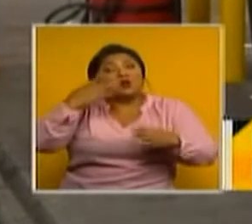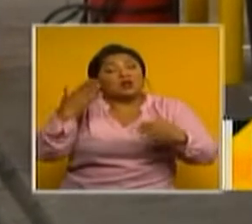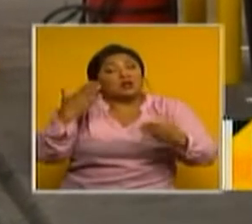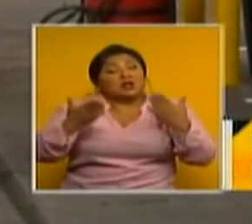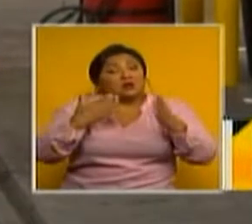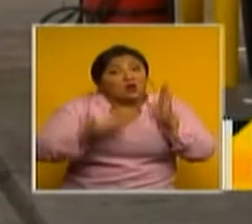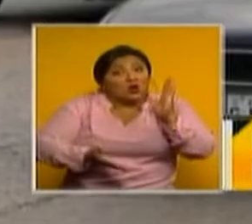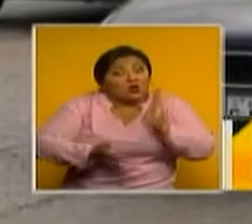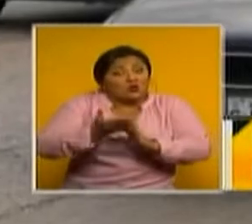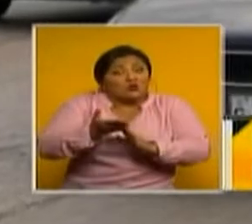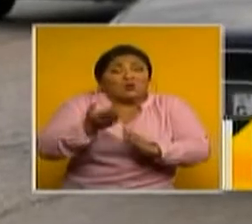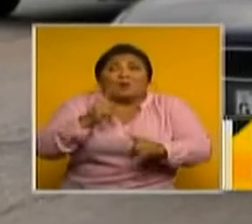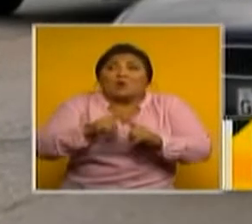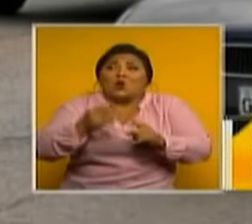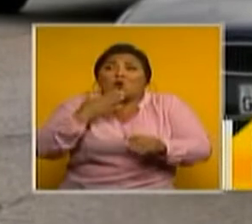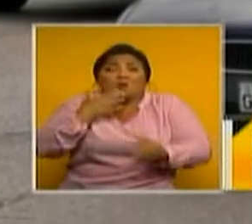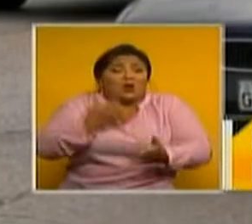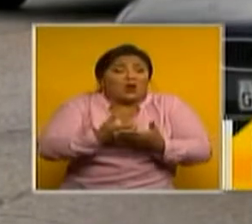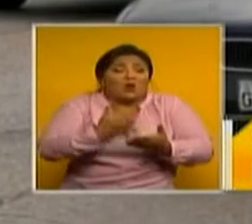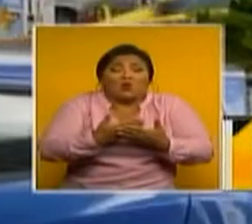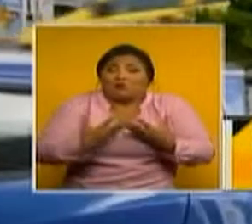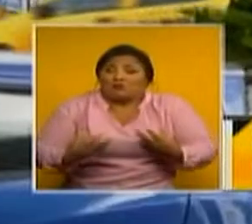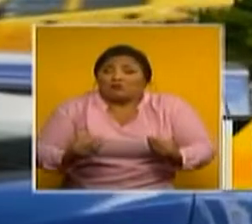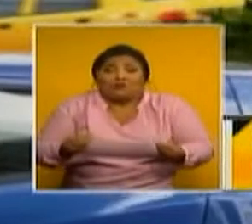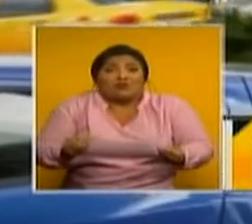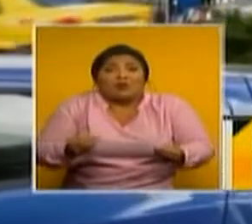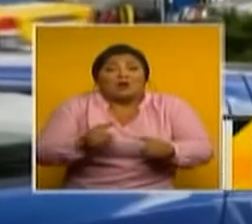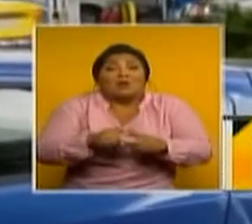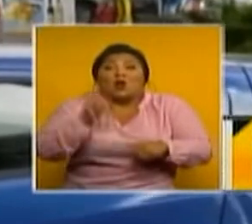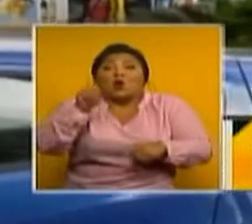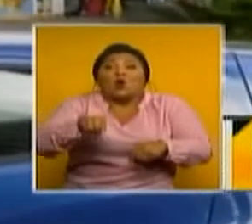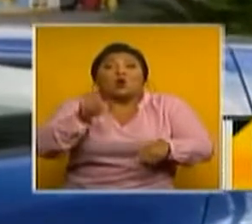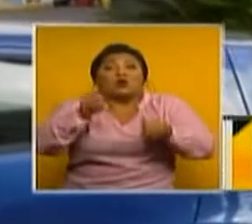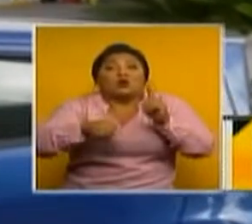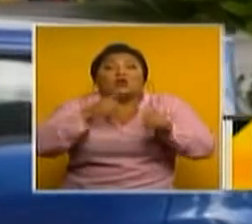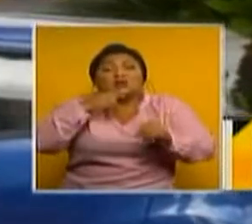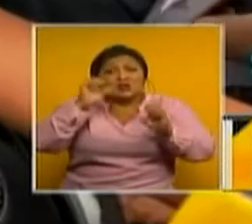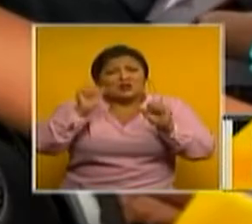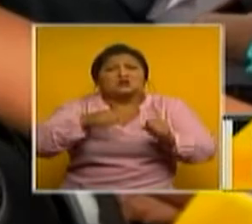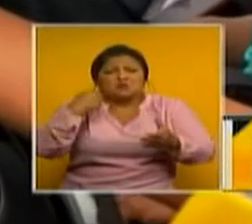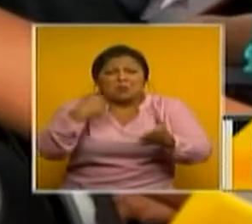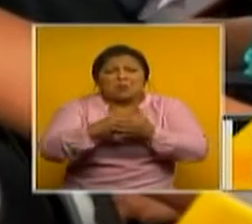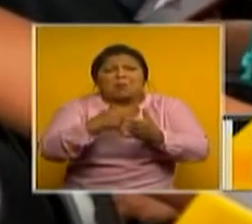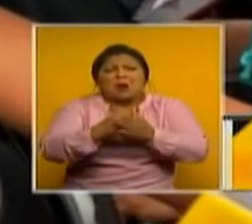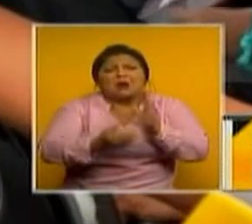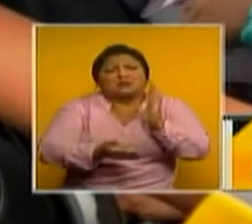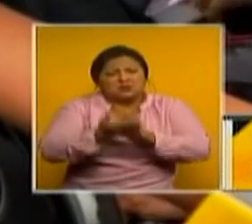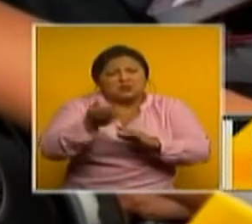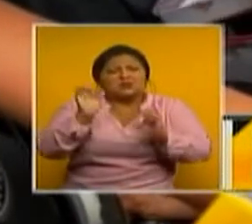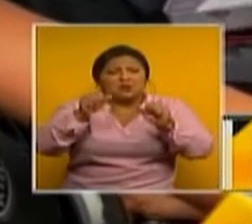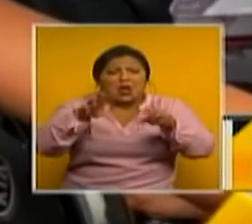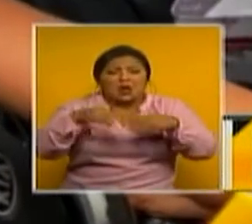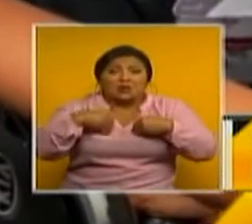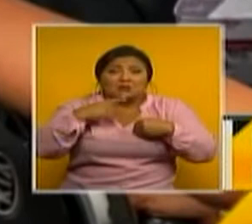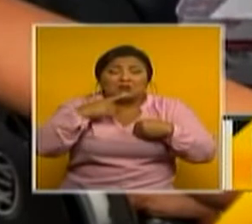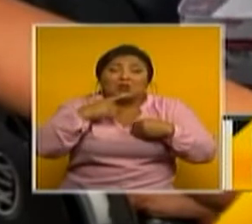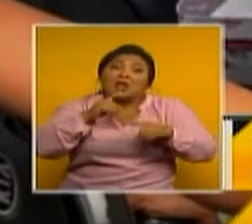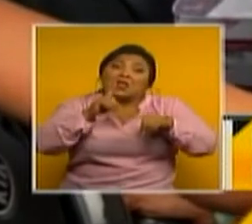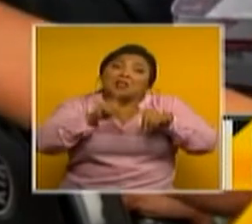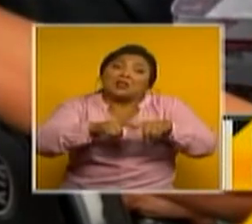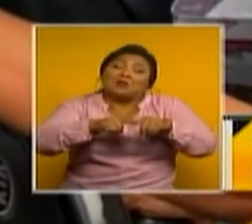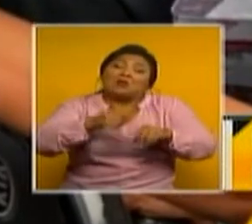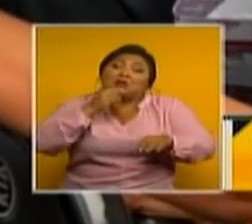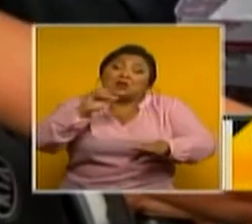darse sí les afectaría en su economía mientras otros aseguran que sí podrían asumir ese costo. El hecho es que no solo los carros de alta gama